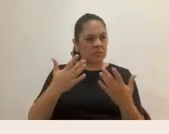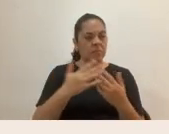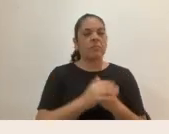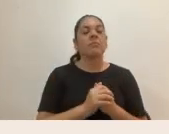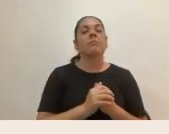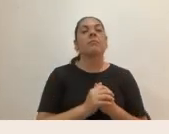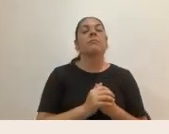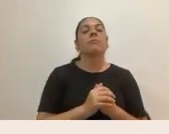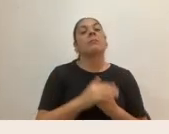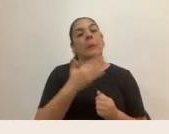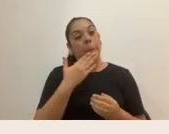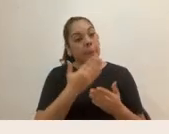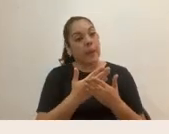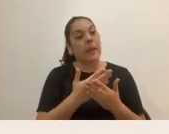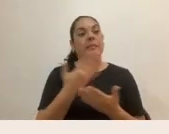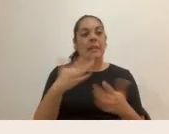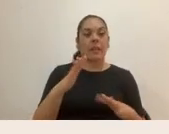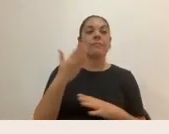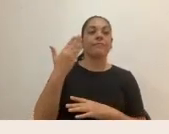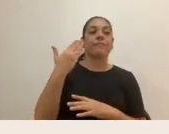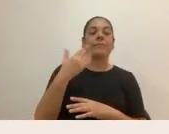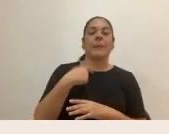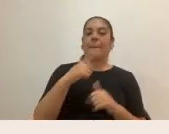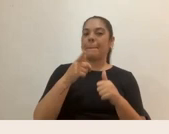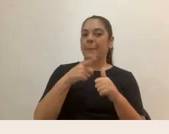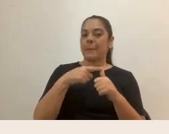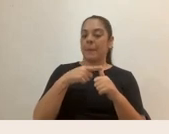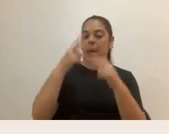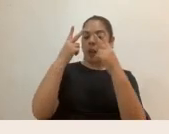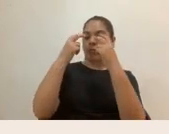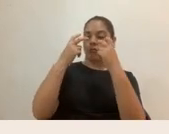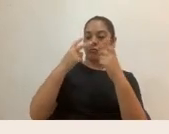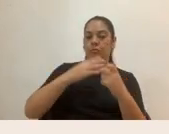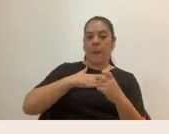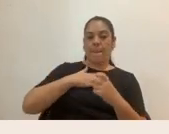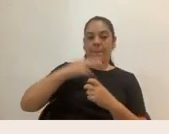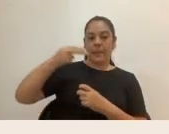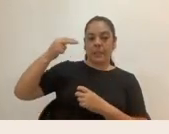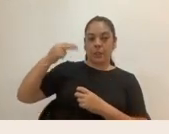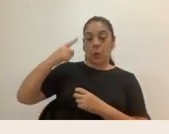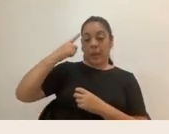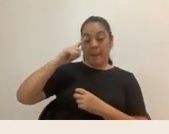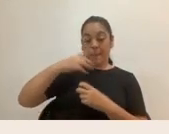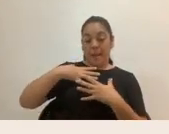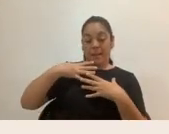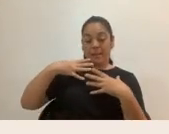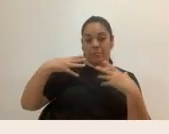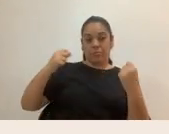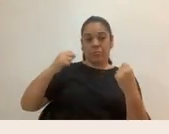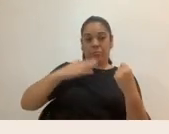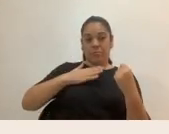lo que les decía hace un ratito, ¿verdad? Revisar nuestra propia historia para sanar esas historias de violencia.